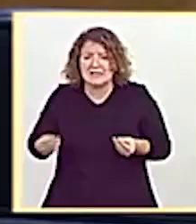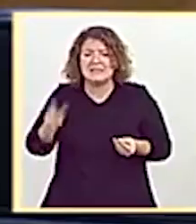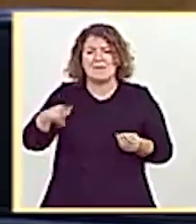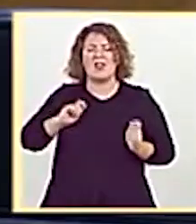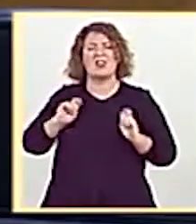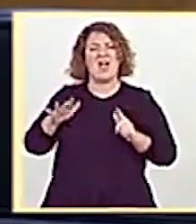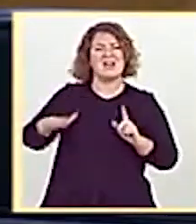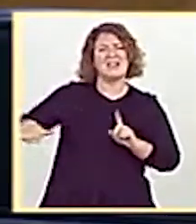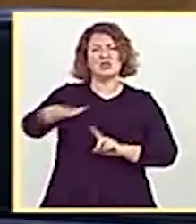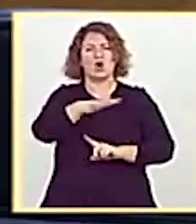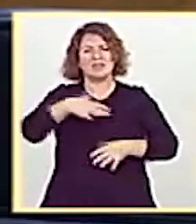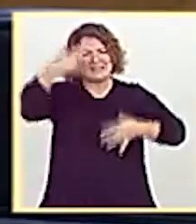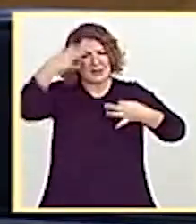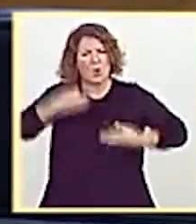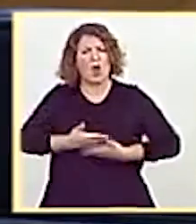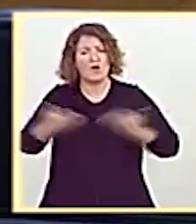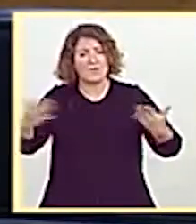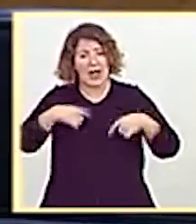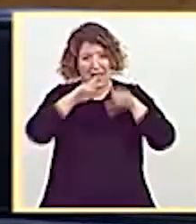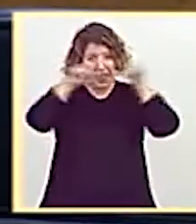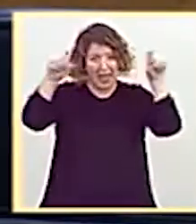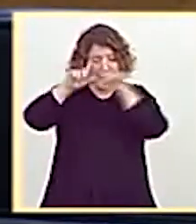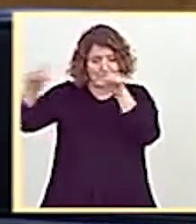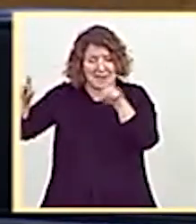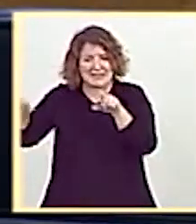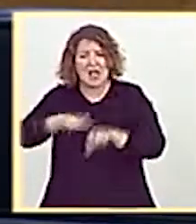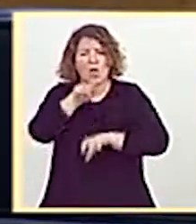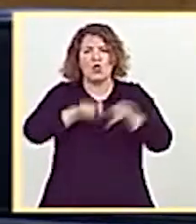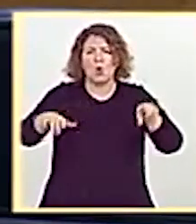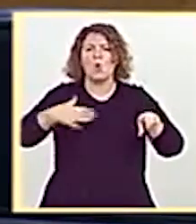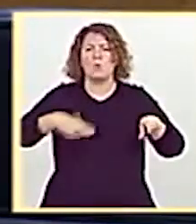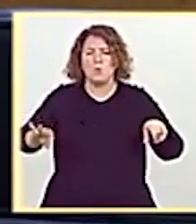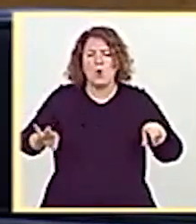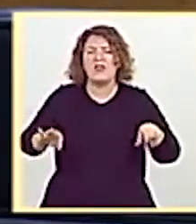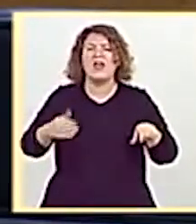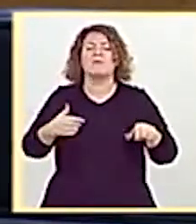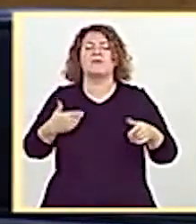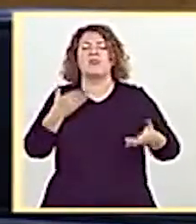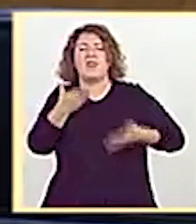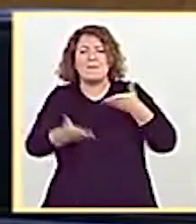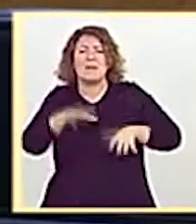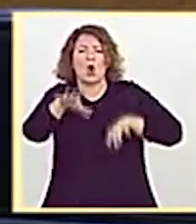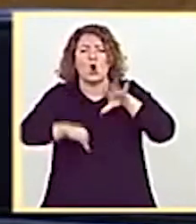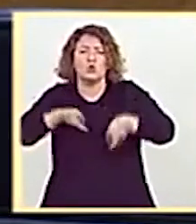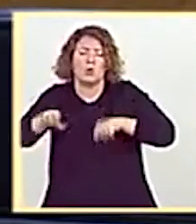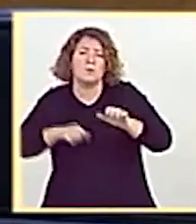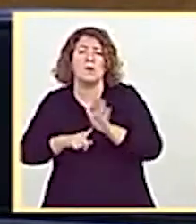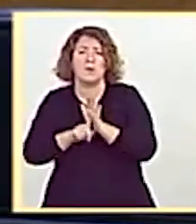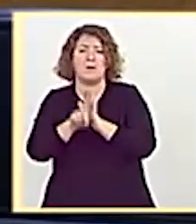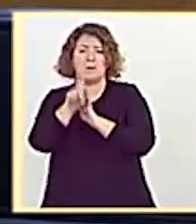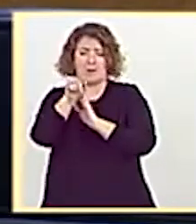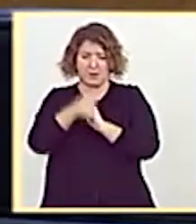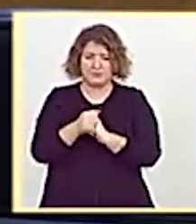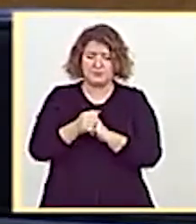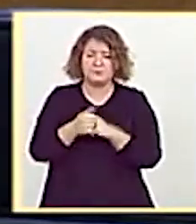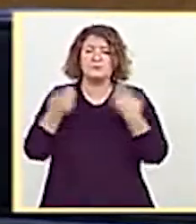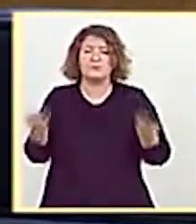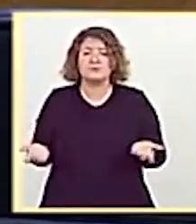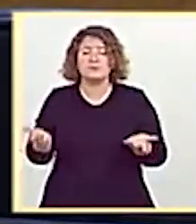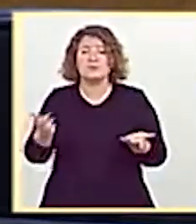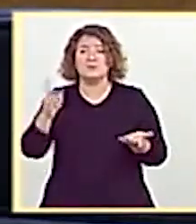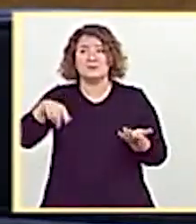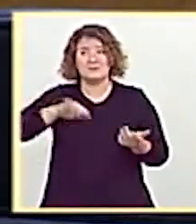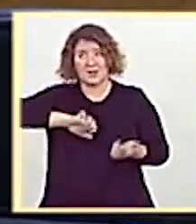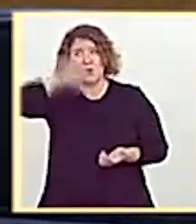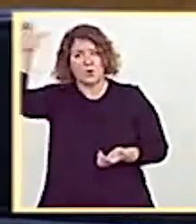confianza para que las empresas y los ciudadanos puedan estimular la demanda nacional. La evolución sanitaria y económica en el resto de